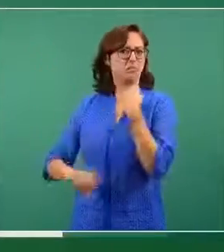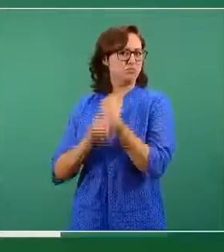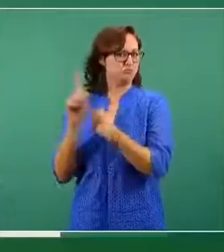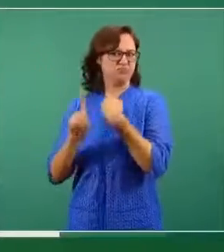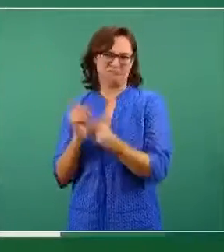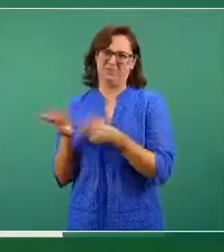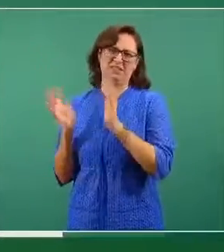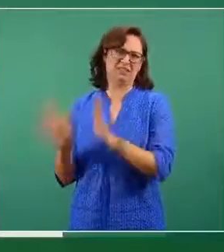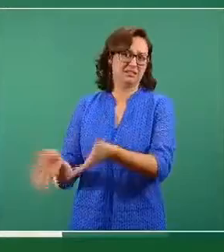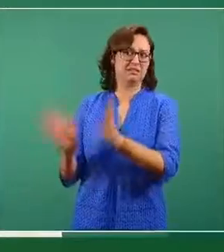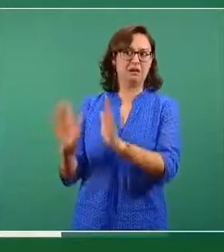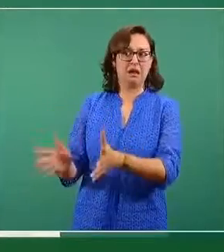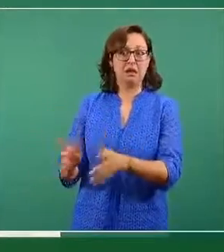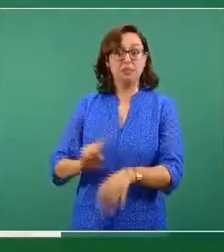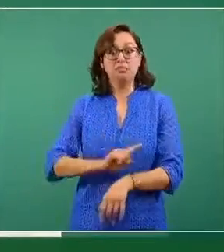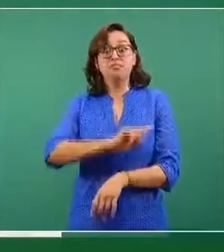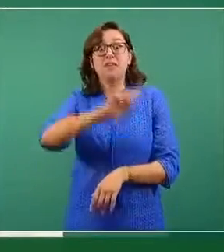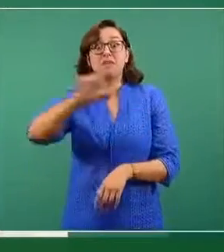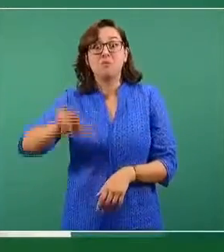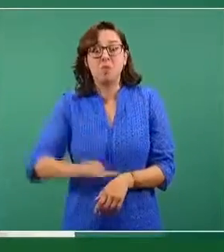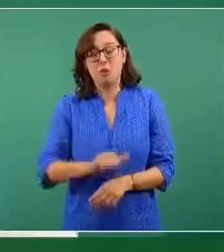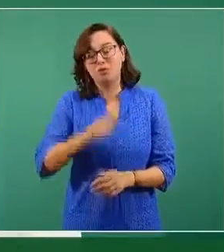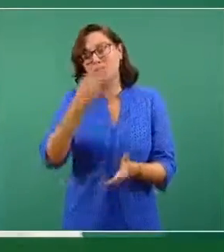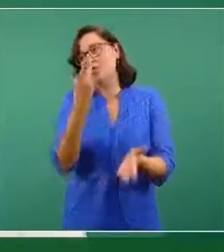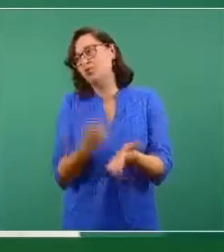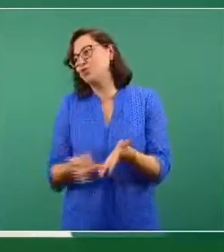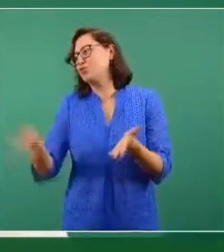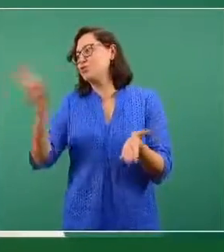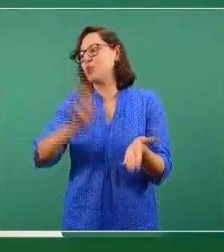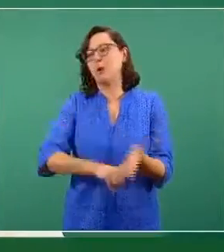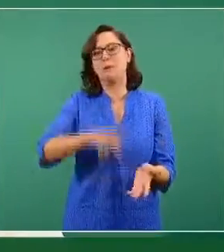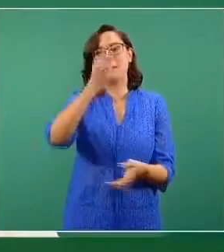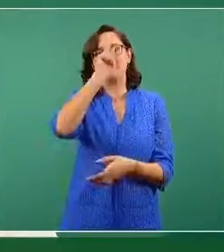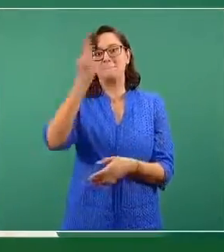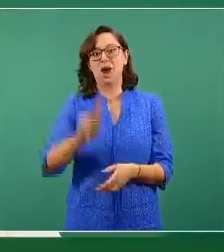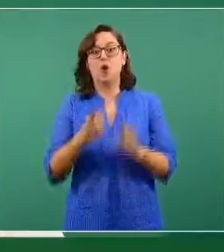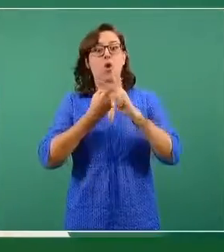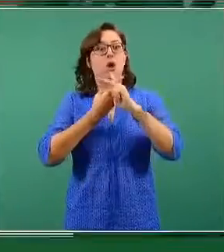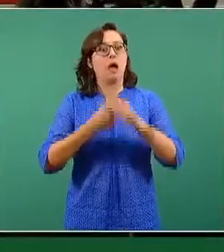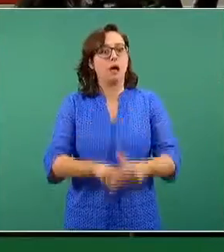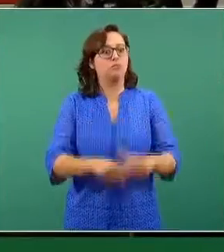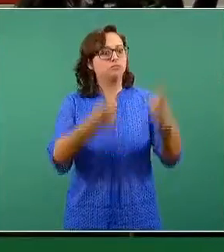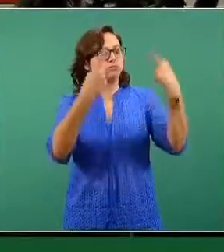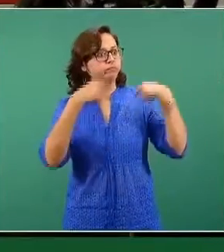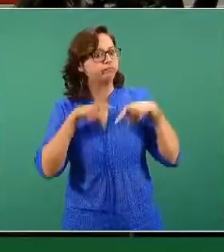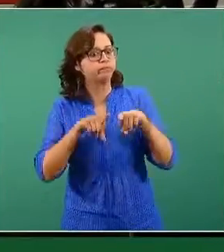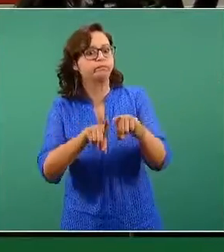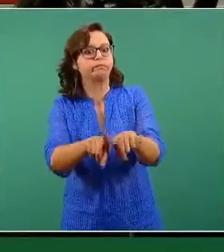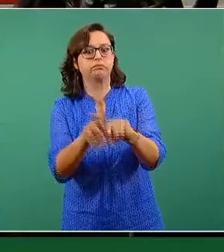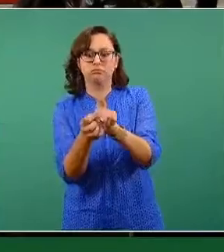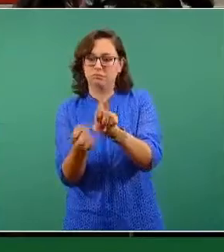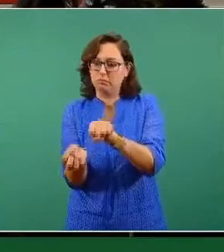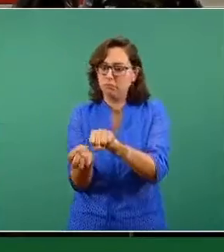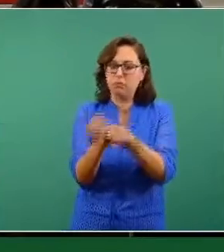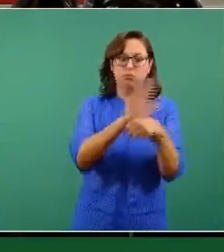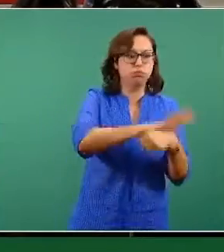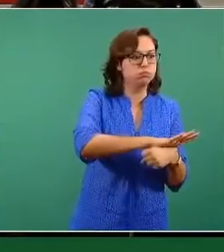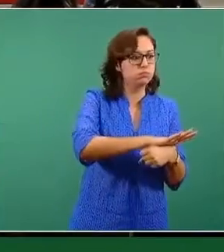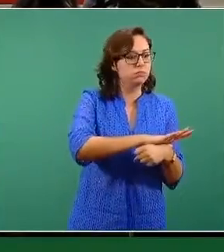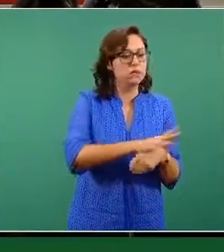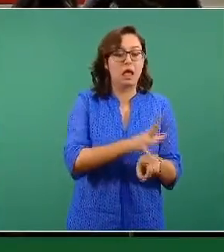experiencia directa en México, documentada, y experiencia en otros países, que estas enfermedades crónicas